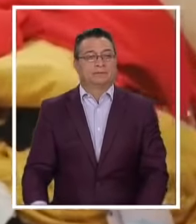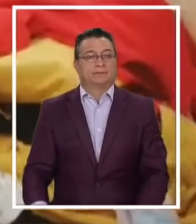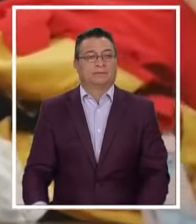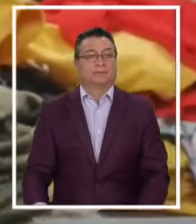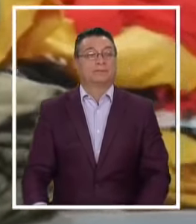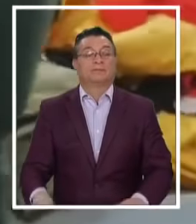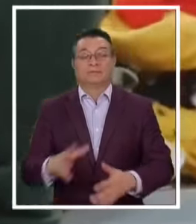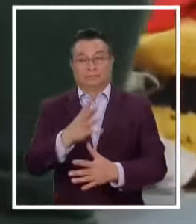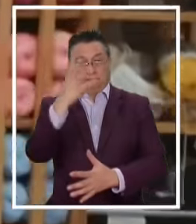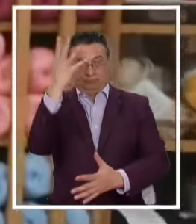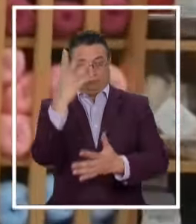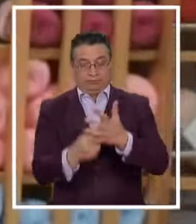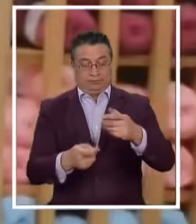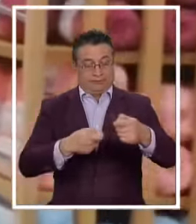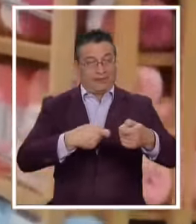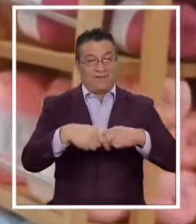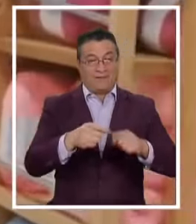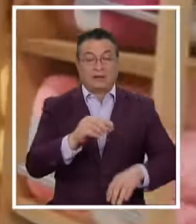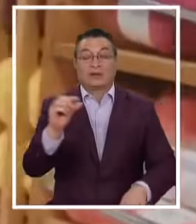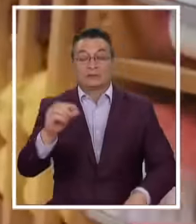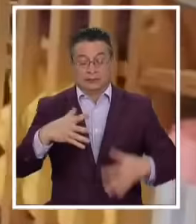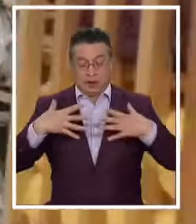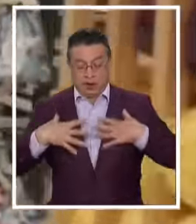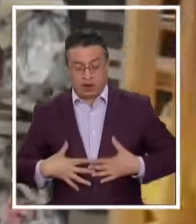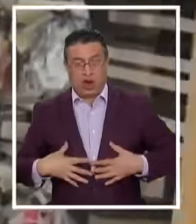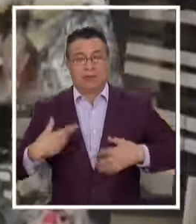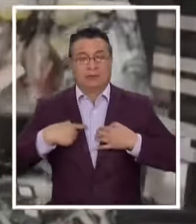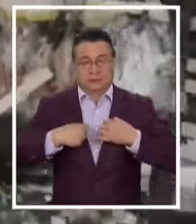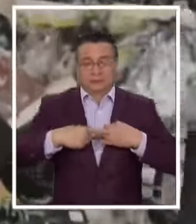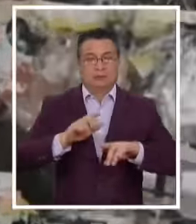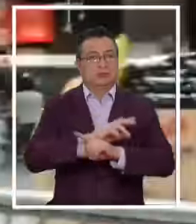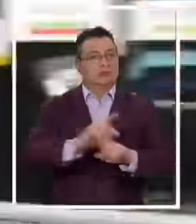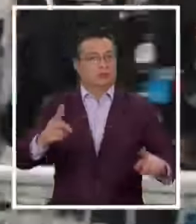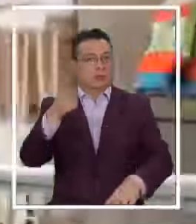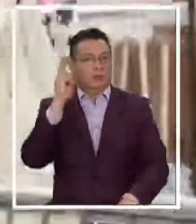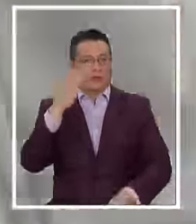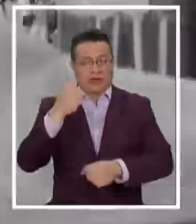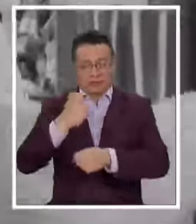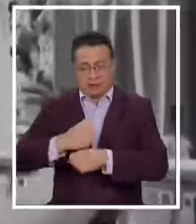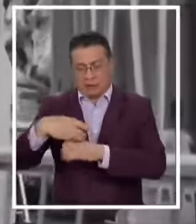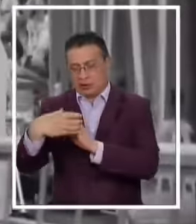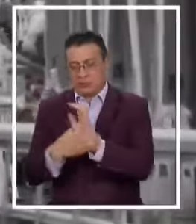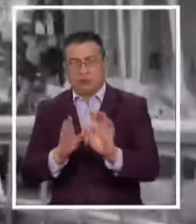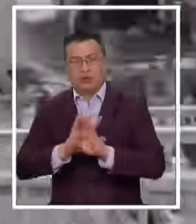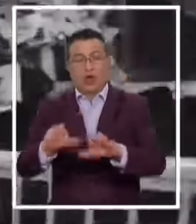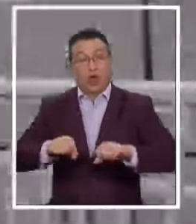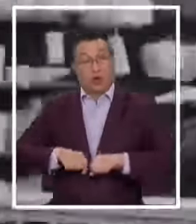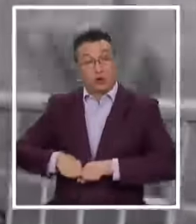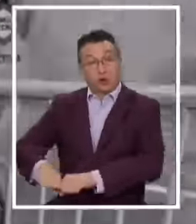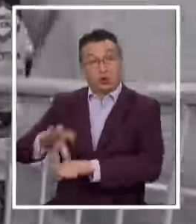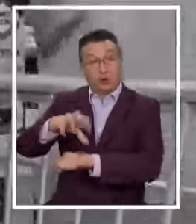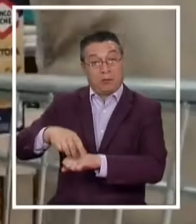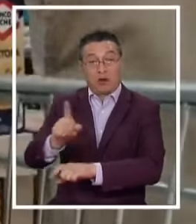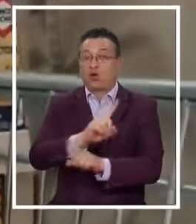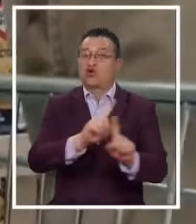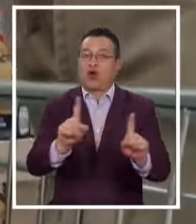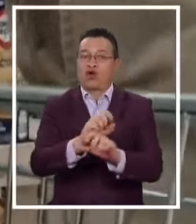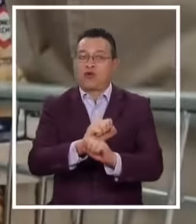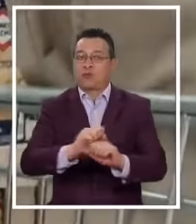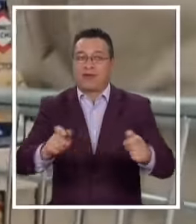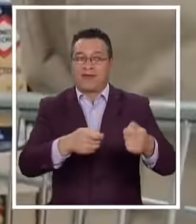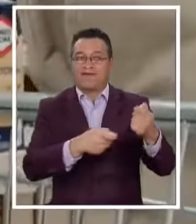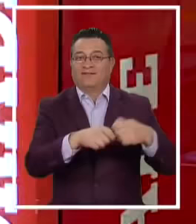Se elimina El giro De venta De pormenor De prenda Y accesorios De vestir Calzado Los supermercados No podrán